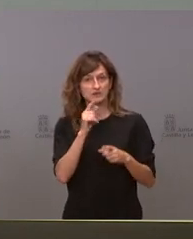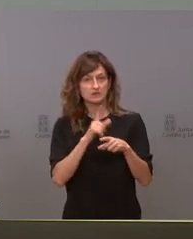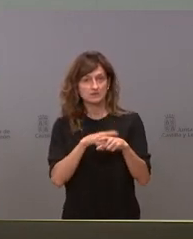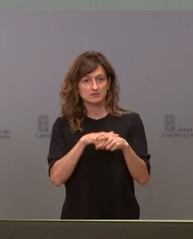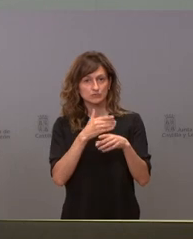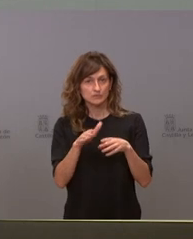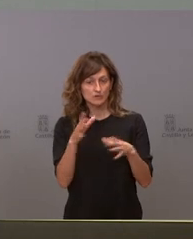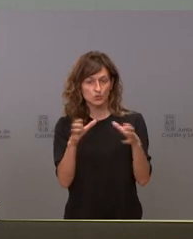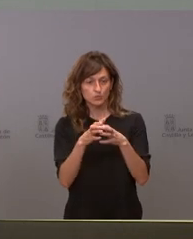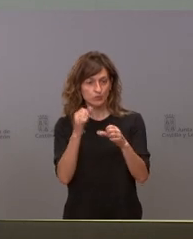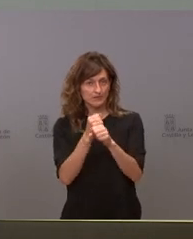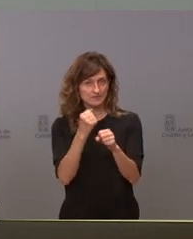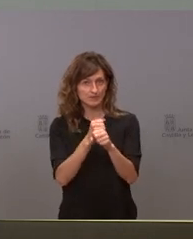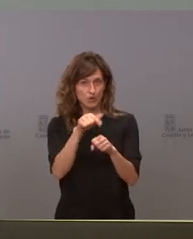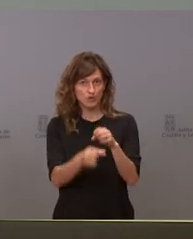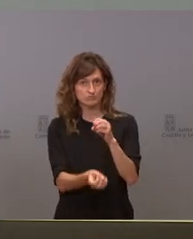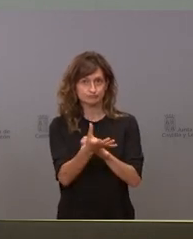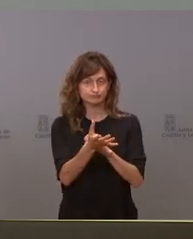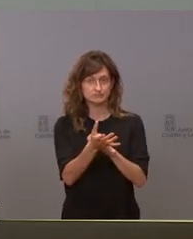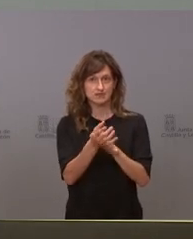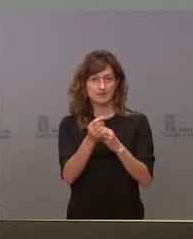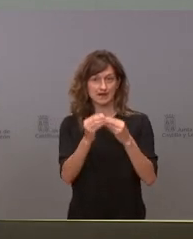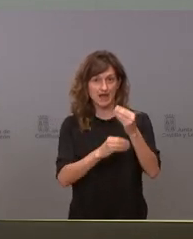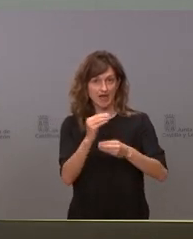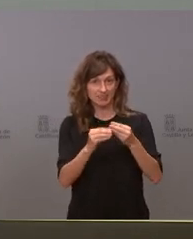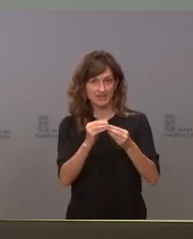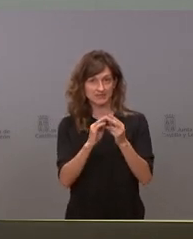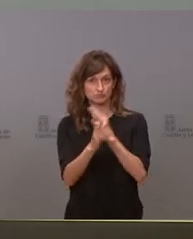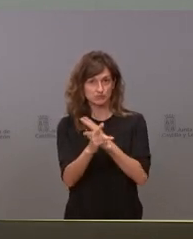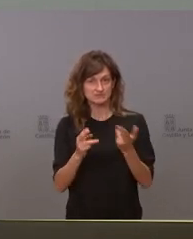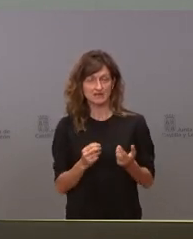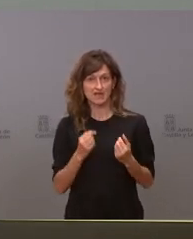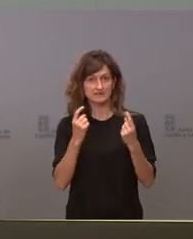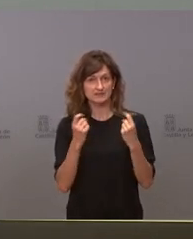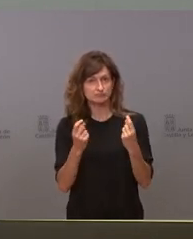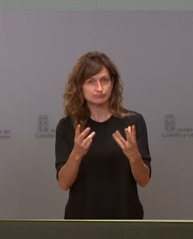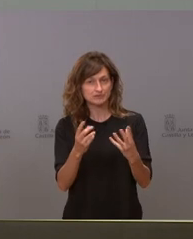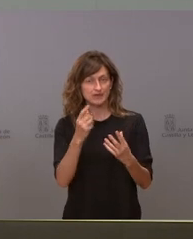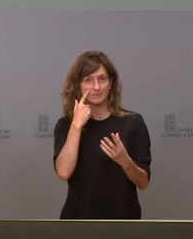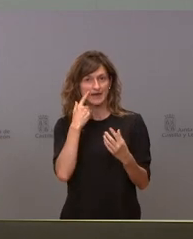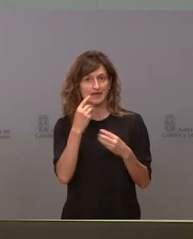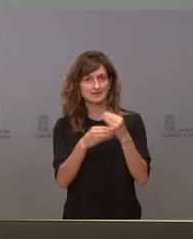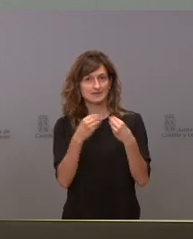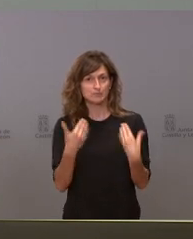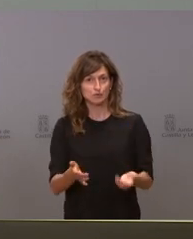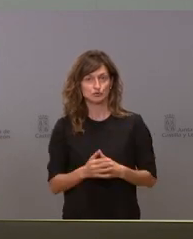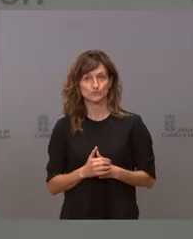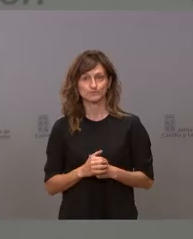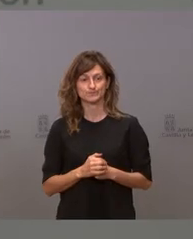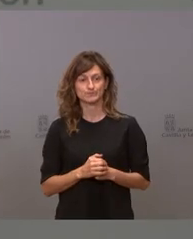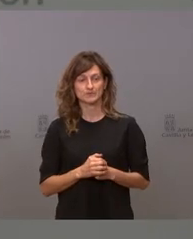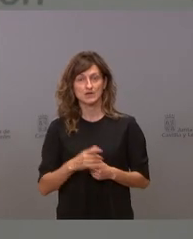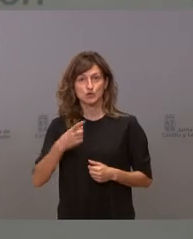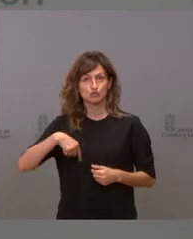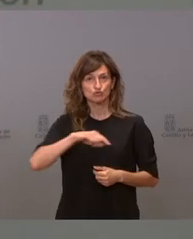que ese grupo de trabajo que se ha creado hoy tome medidas o si que van a agilizarlo un poco para que sea cuanto antes gracias nuestra intención